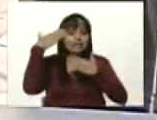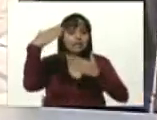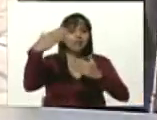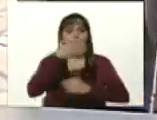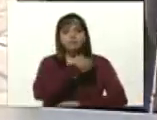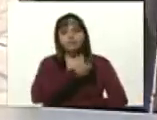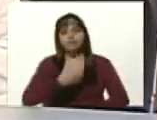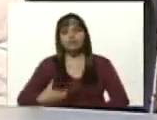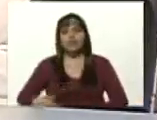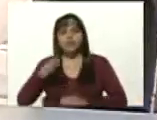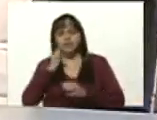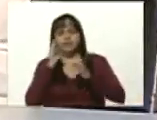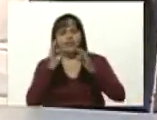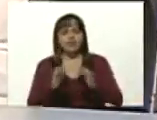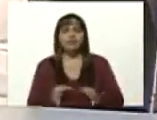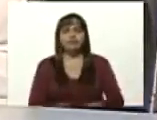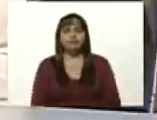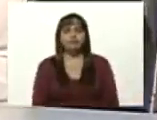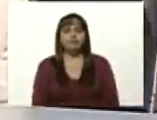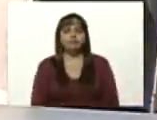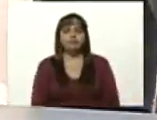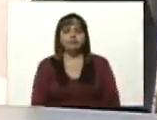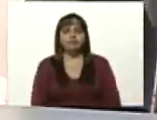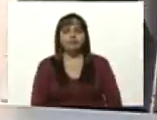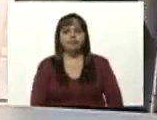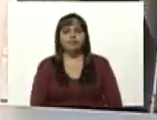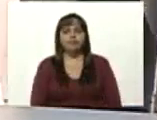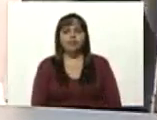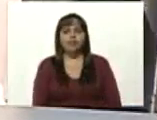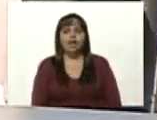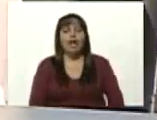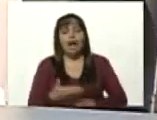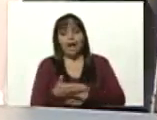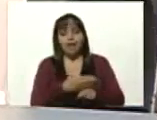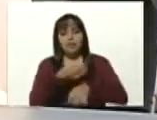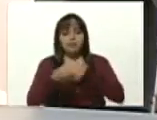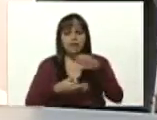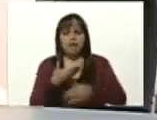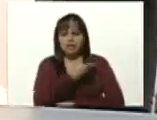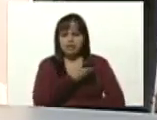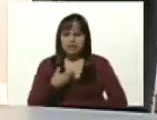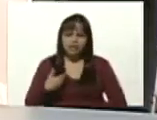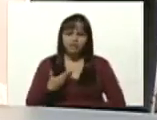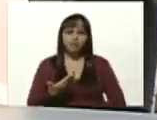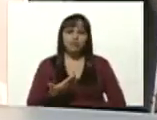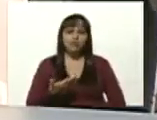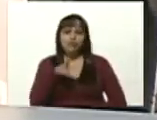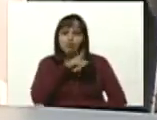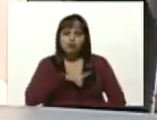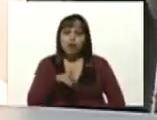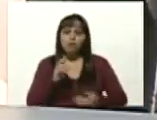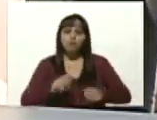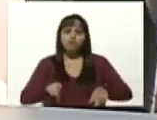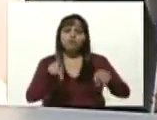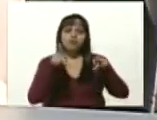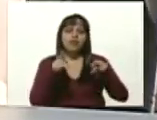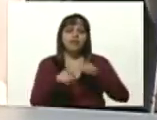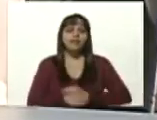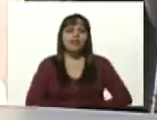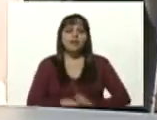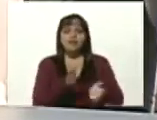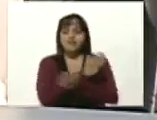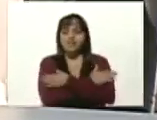de verdad antes de dar parte de lo que me corresponde quiero aprovechar esta oportunidad para felicitar a la